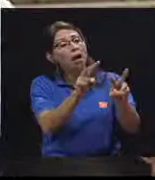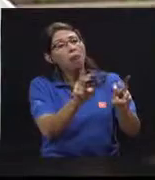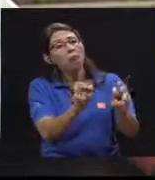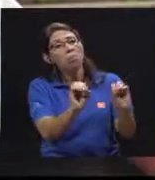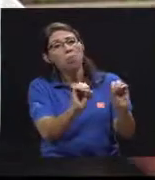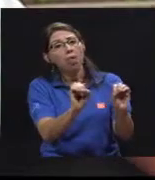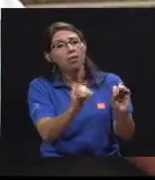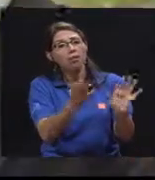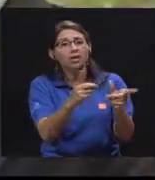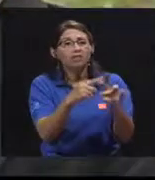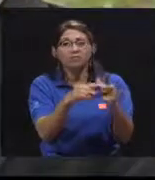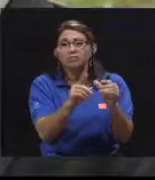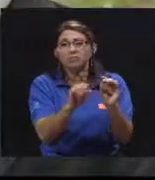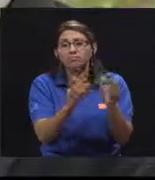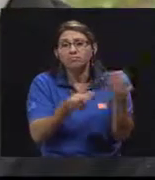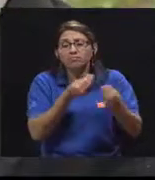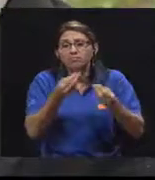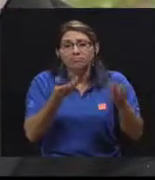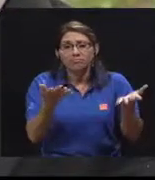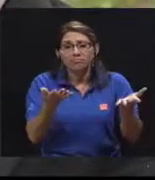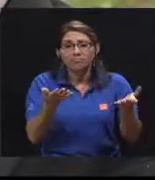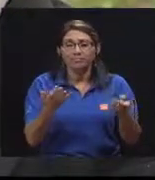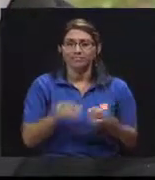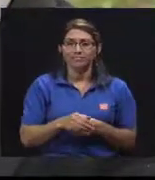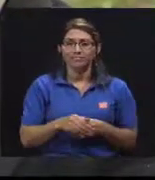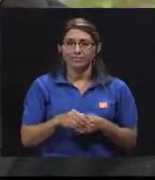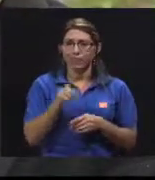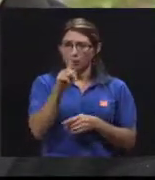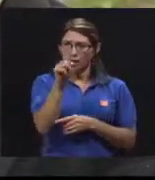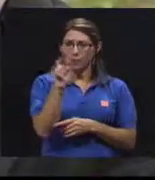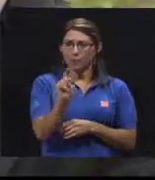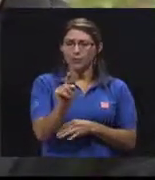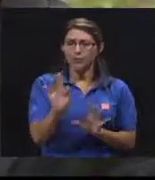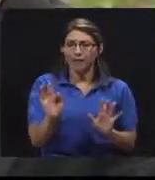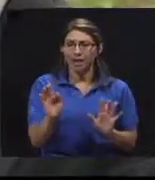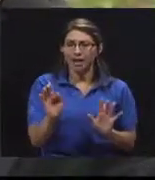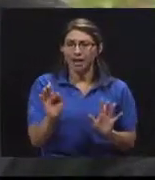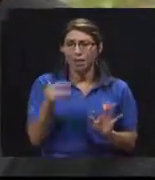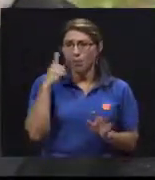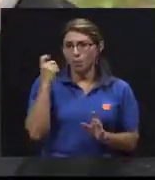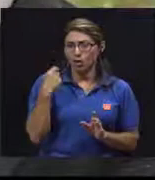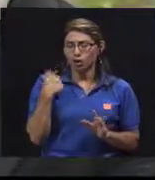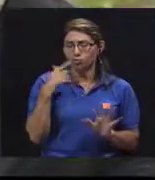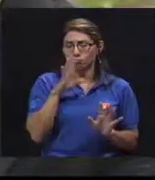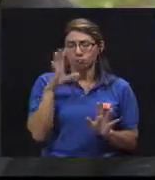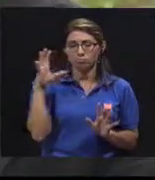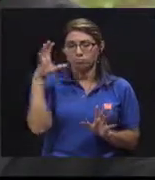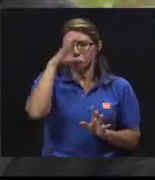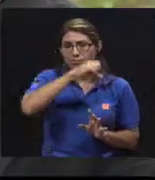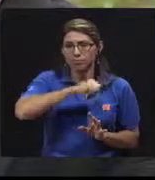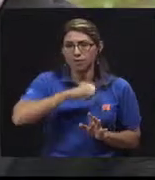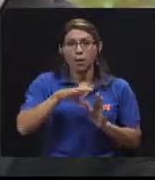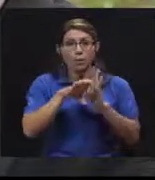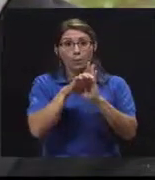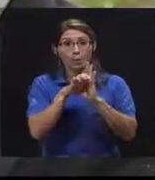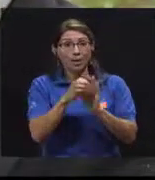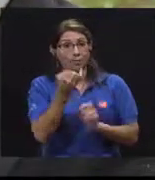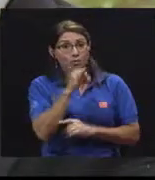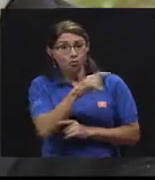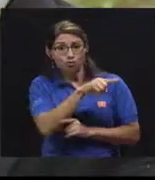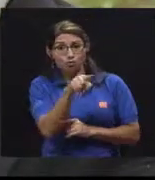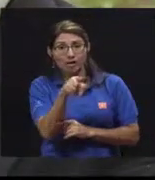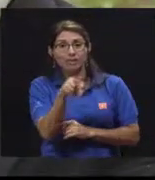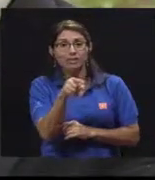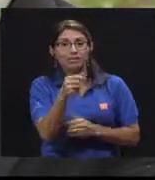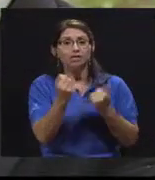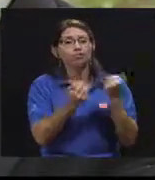hospital. Una pregunta, tal vez, yo quería saber, porque no me entero en ese sentido, en el caso de que ustedes se